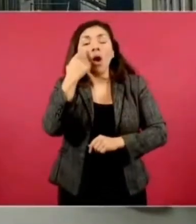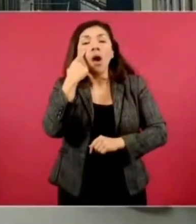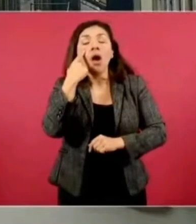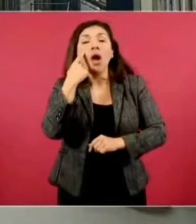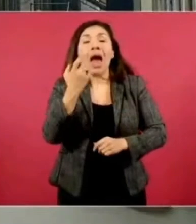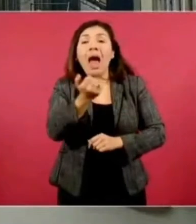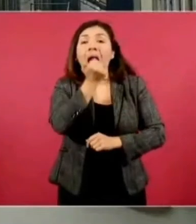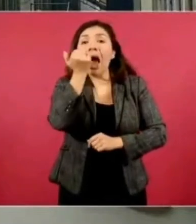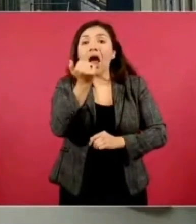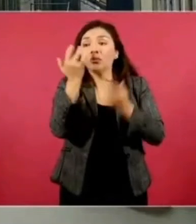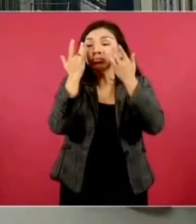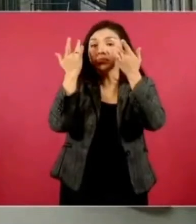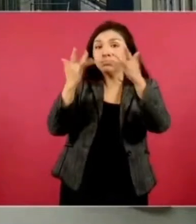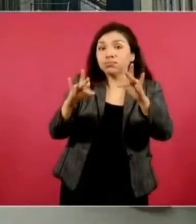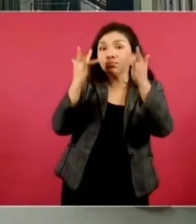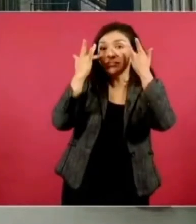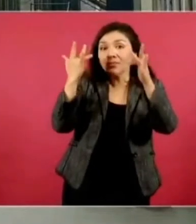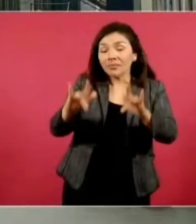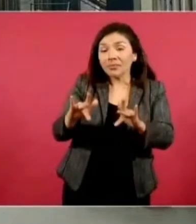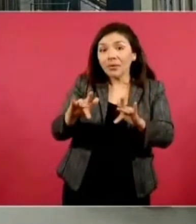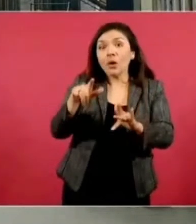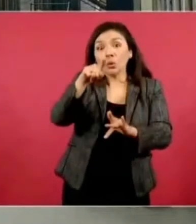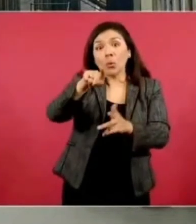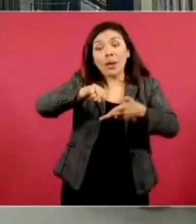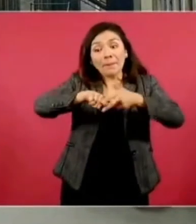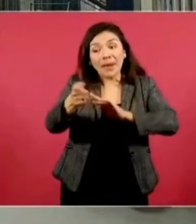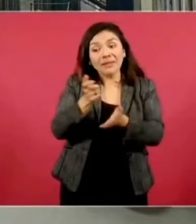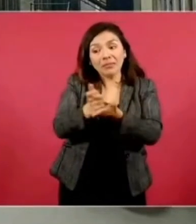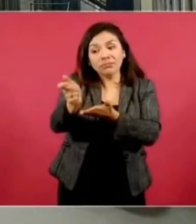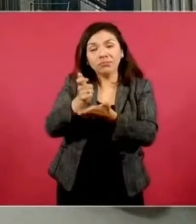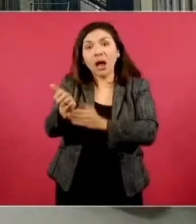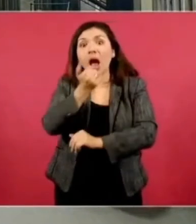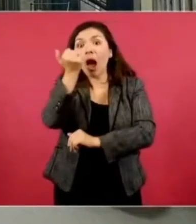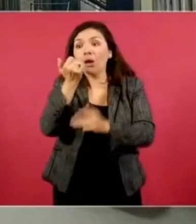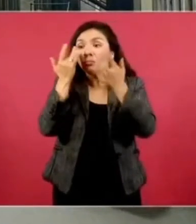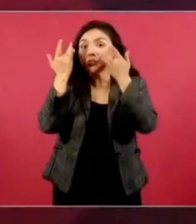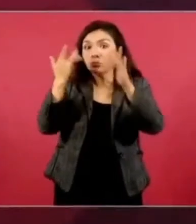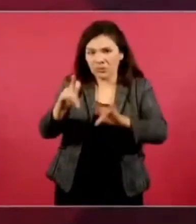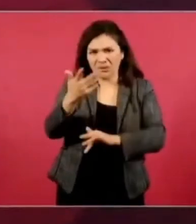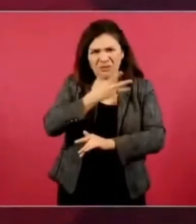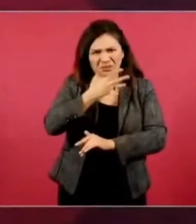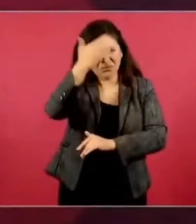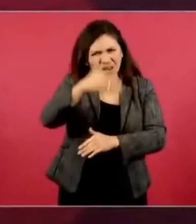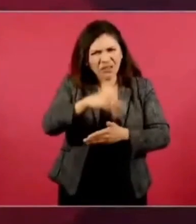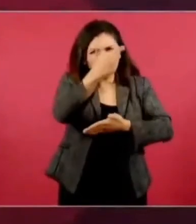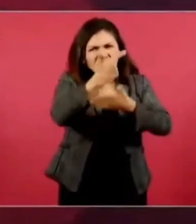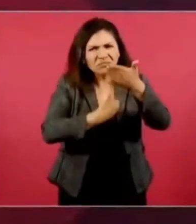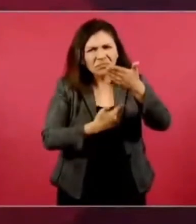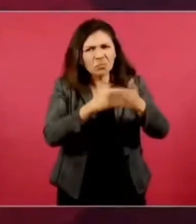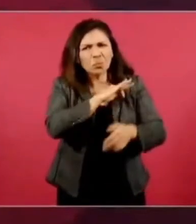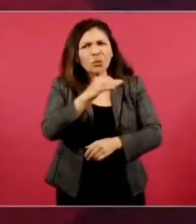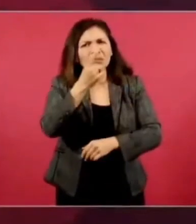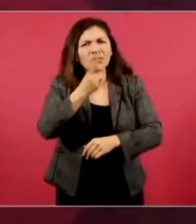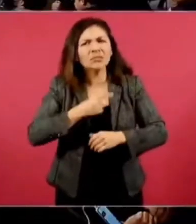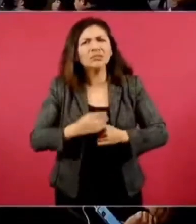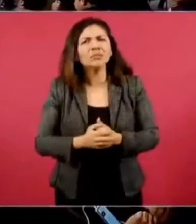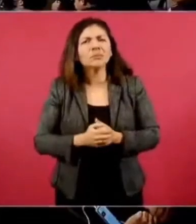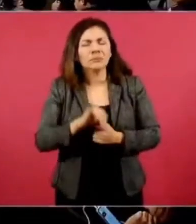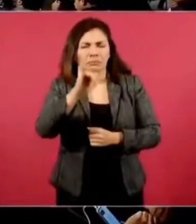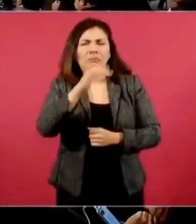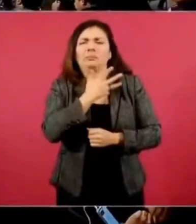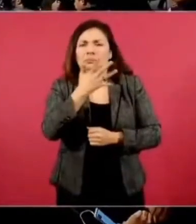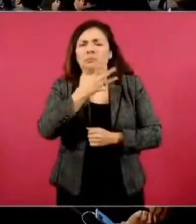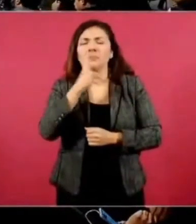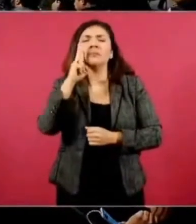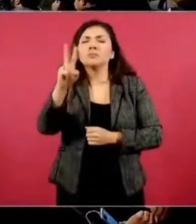deserción a partir de los apoyos? Sí, sí, tenemos eso. A ver si nos mandan la